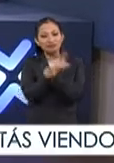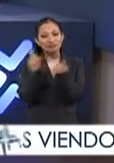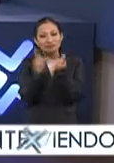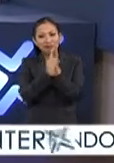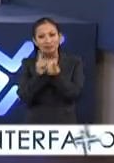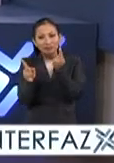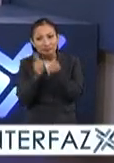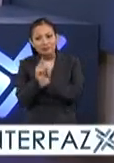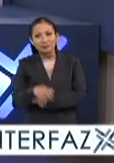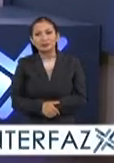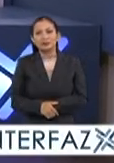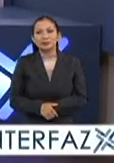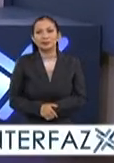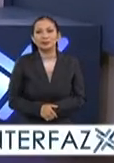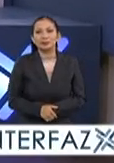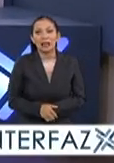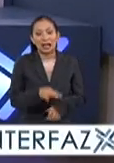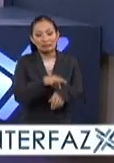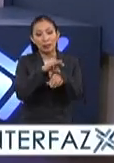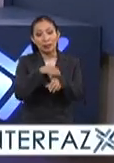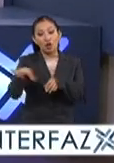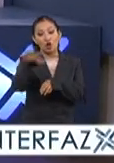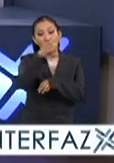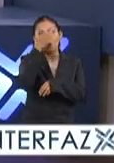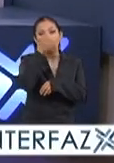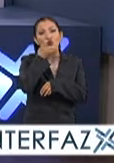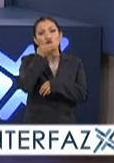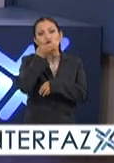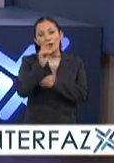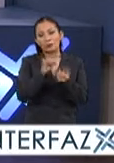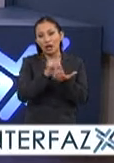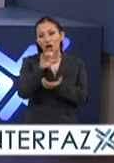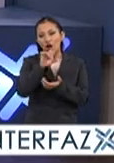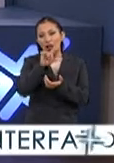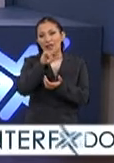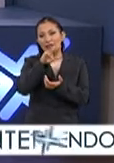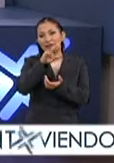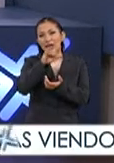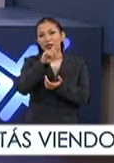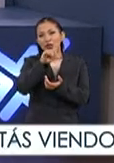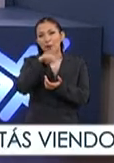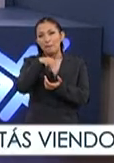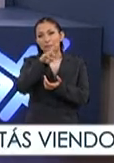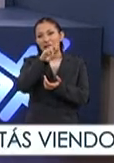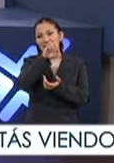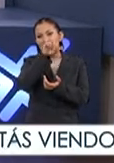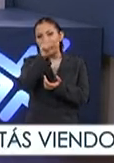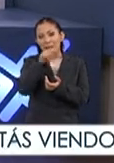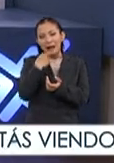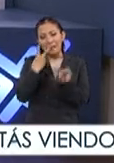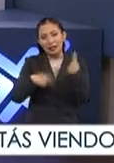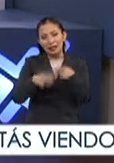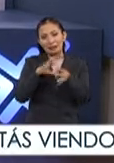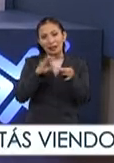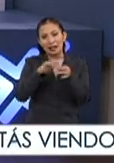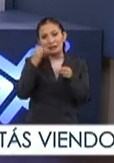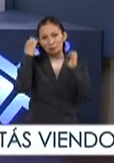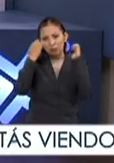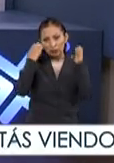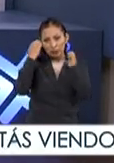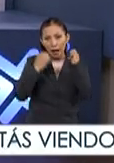ahora sí que en vivo con esa cultura muchas gracias Olivia Domínguez por habernos venido a platicar de esta